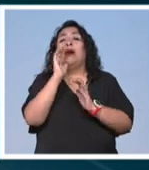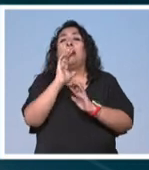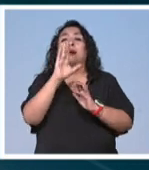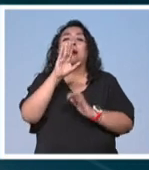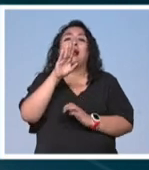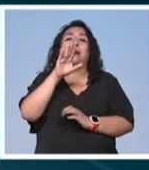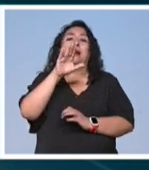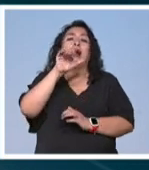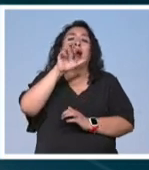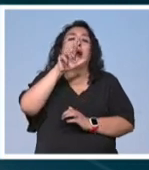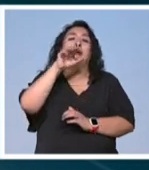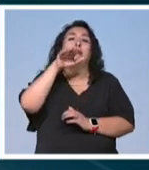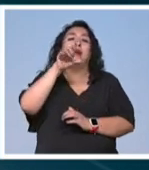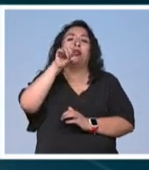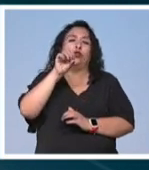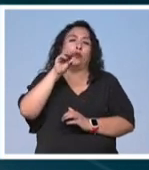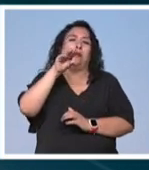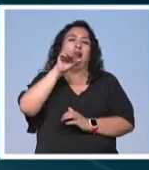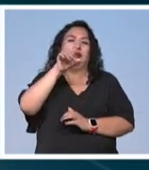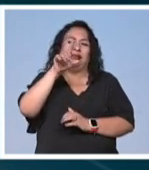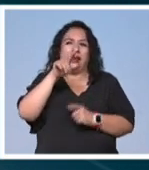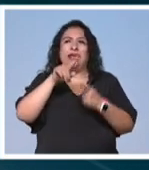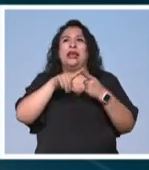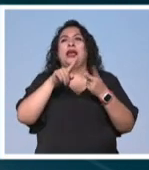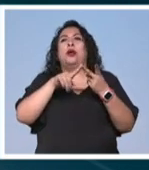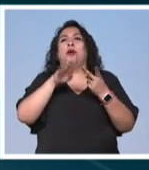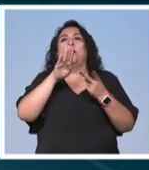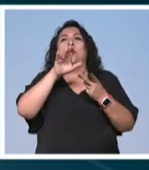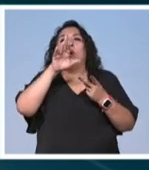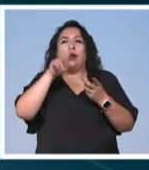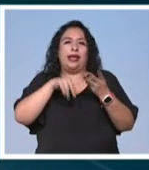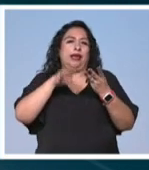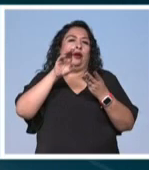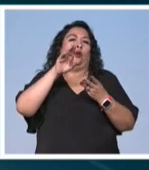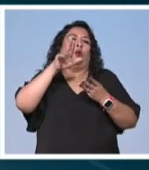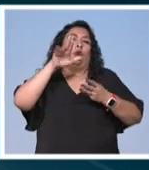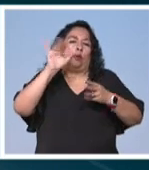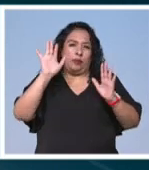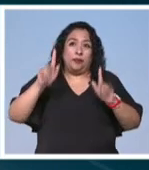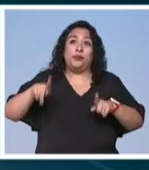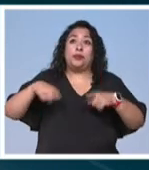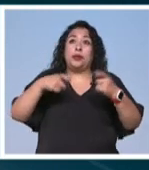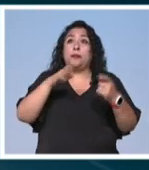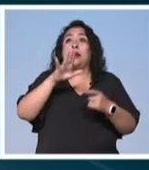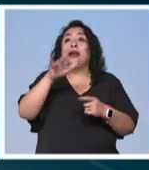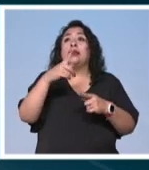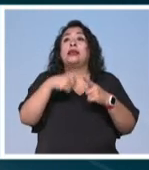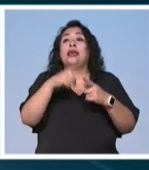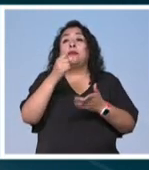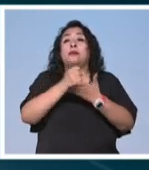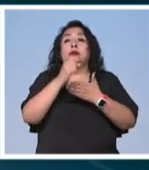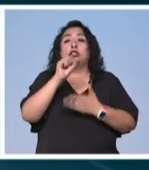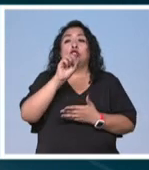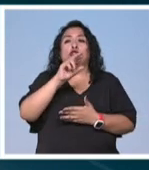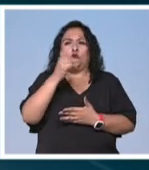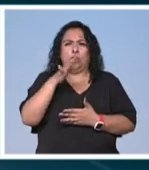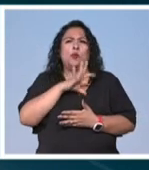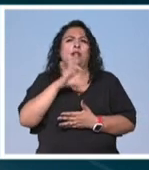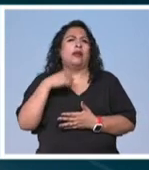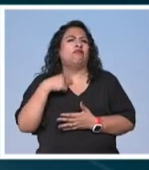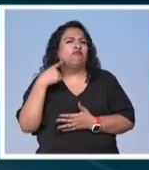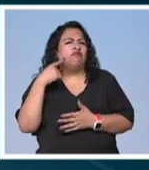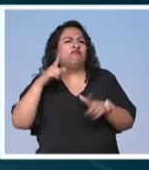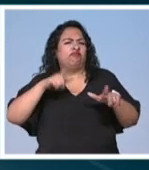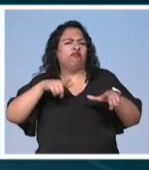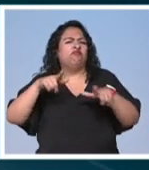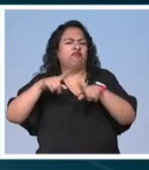Armando Manzanero legados bolero legados cumbia Legados Bachata es producido por Sony Music y ya se puede escuchar